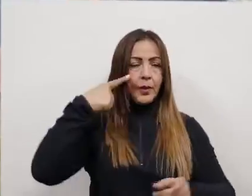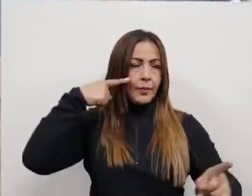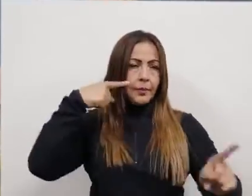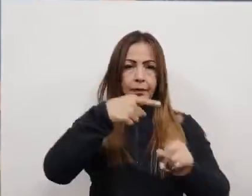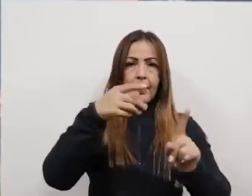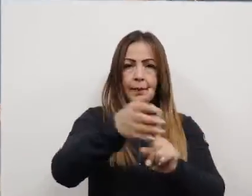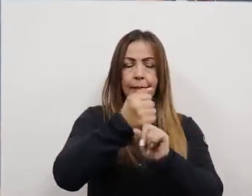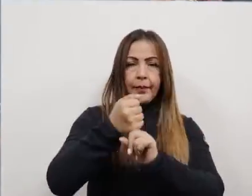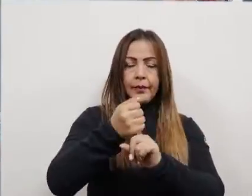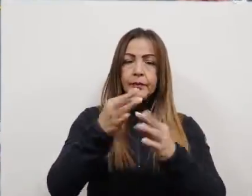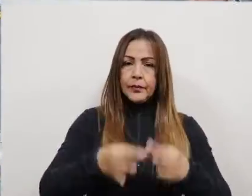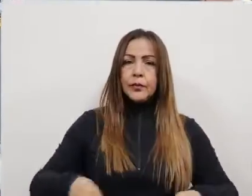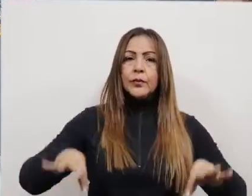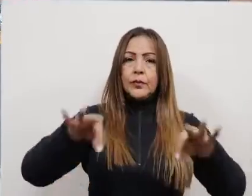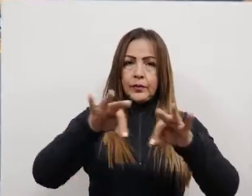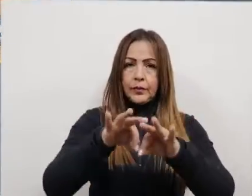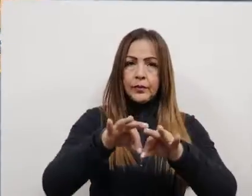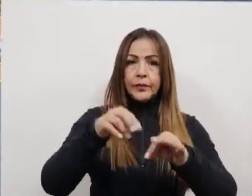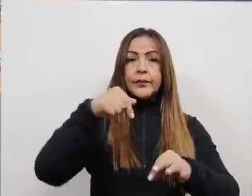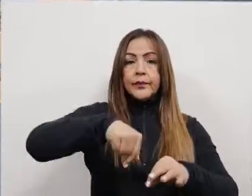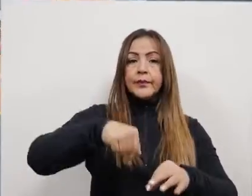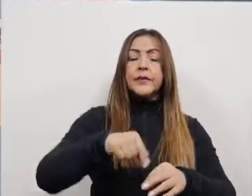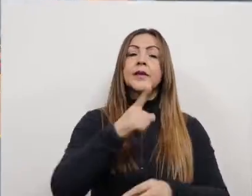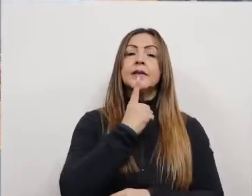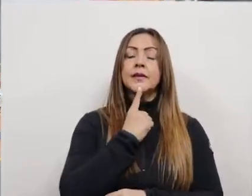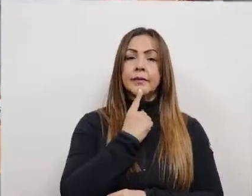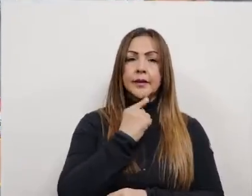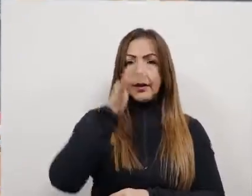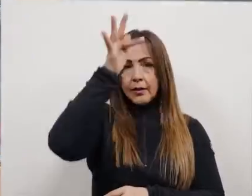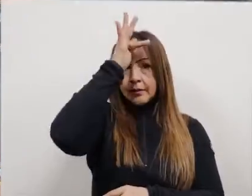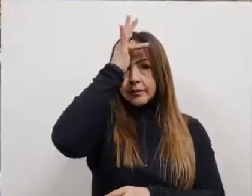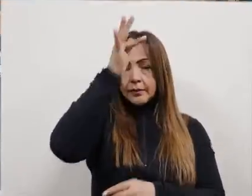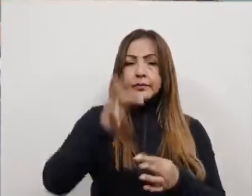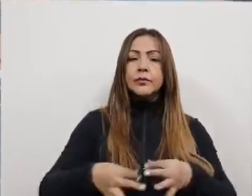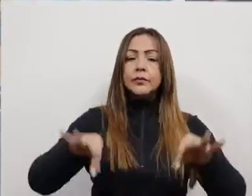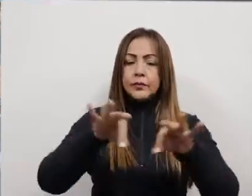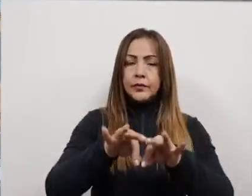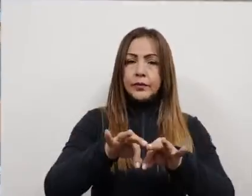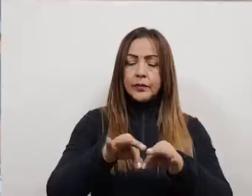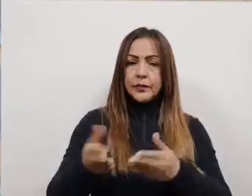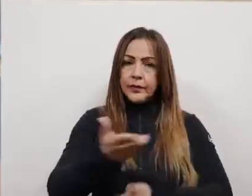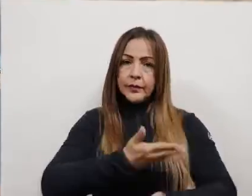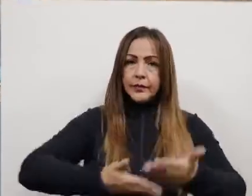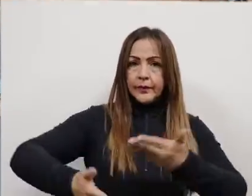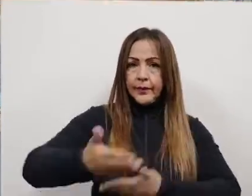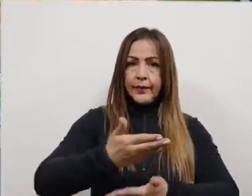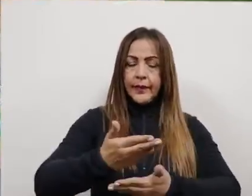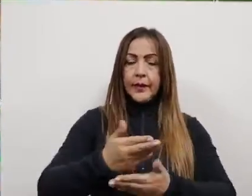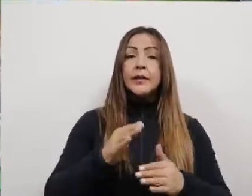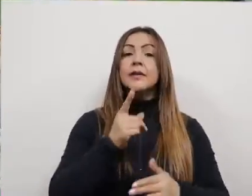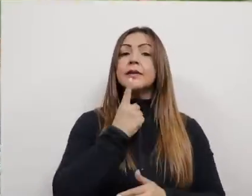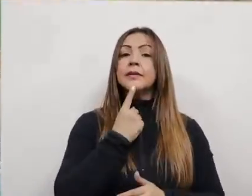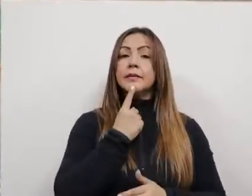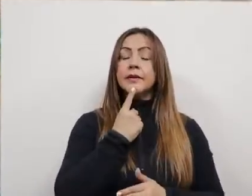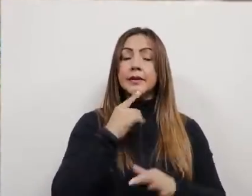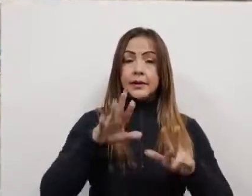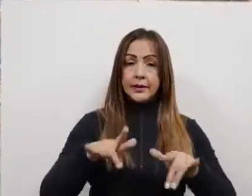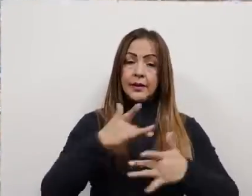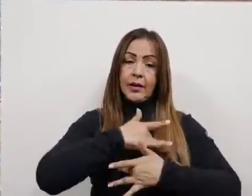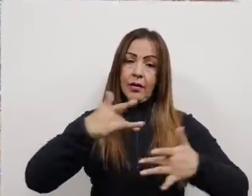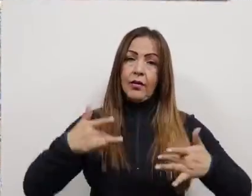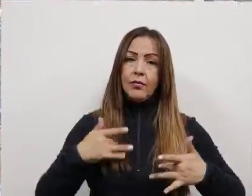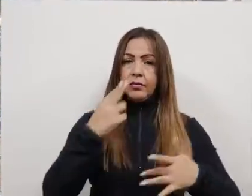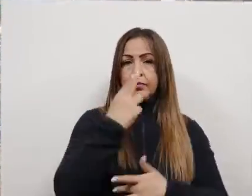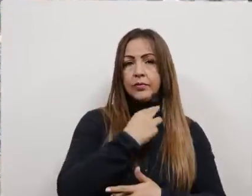distante de Zipaquirá y que es un reto para nosotros poderlo materializar honrando el carácter regional que tiene nuestro hospital regional.